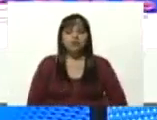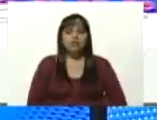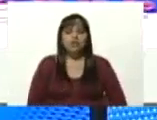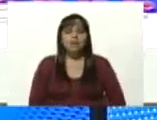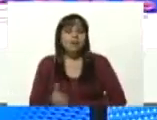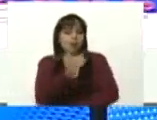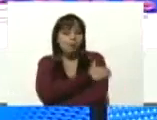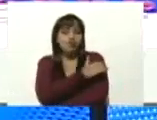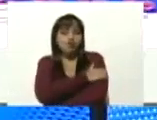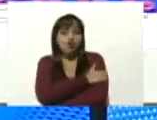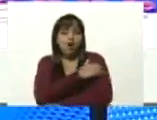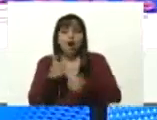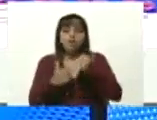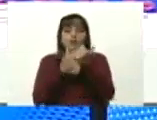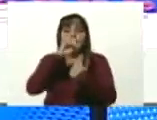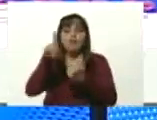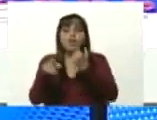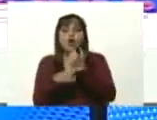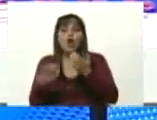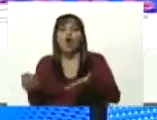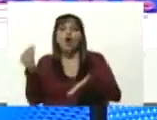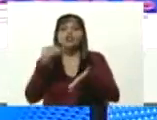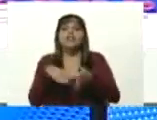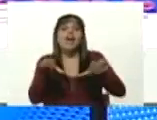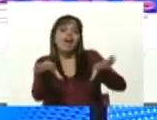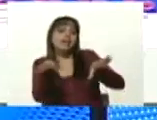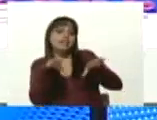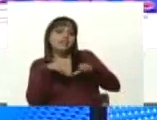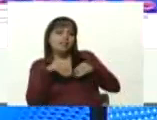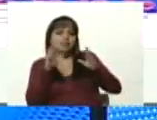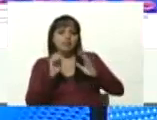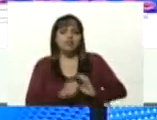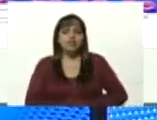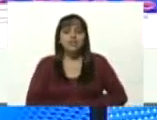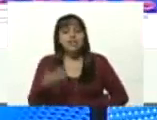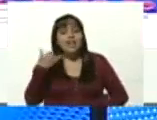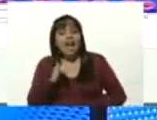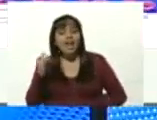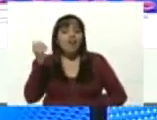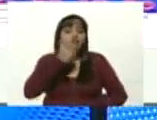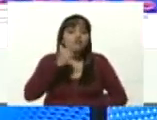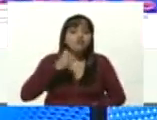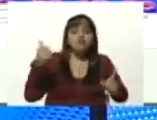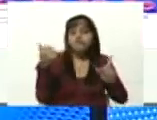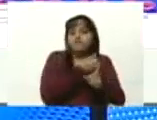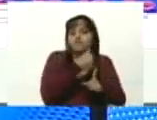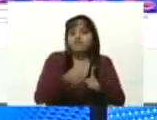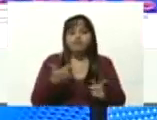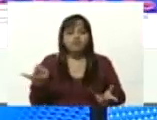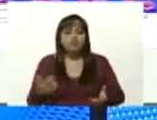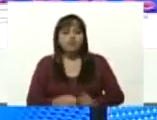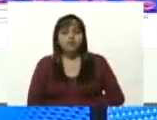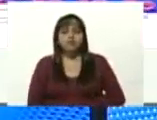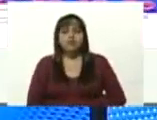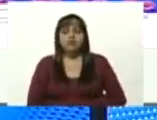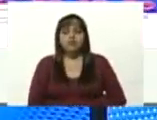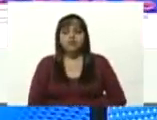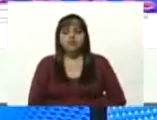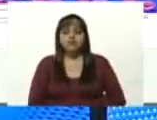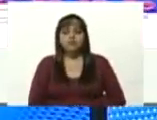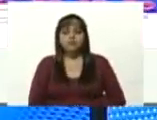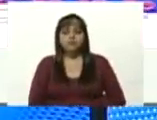oposición guaidocista vuelva a sus aventuras violentas de conspiración de daño